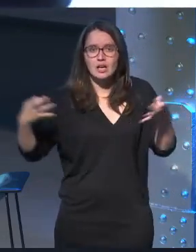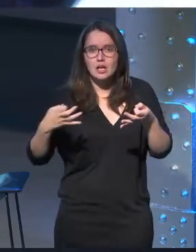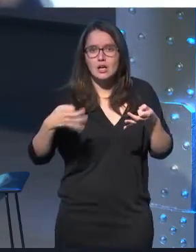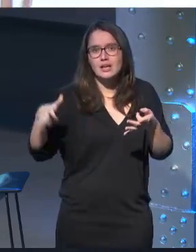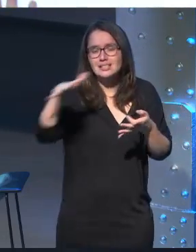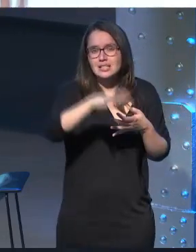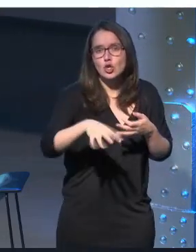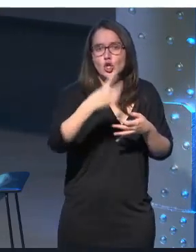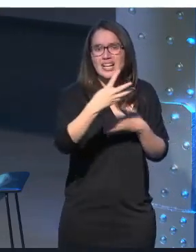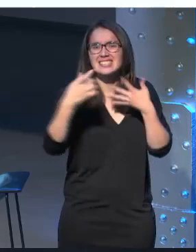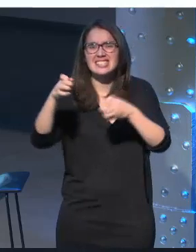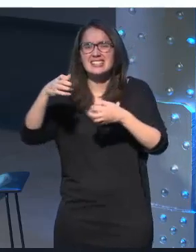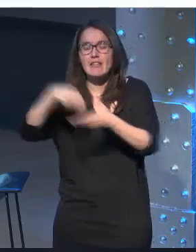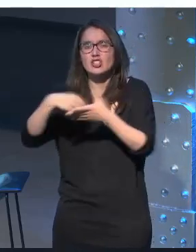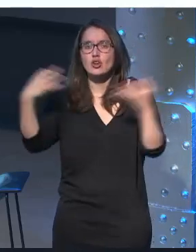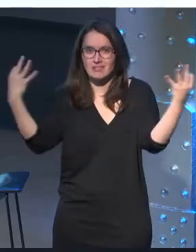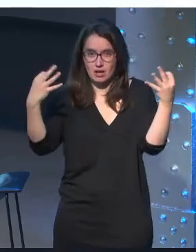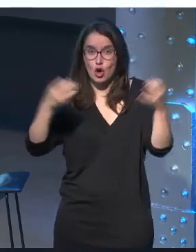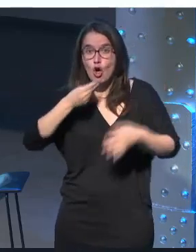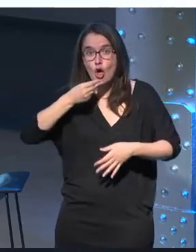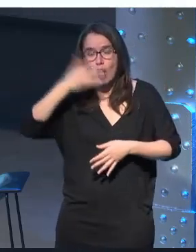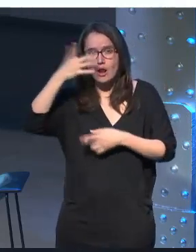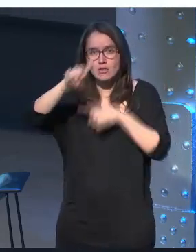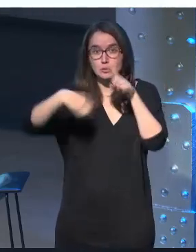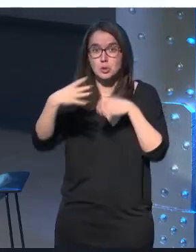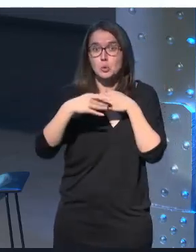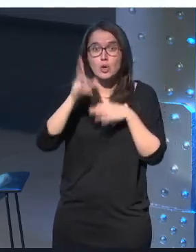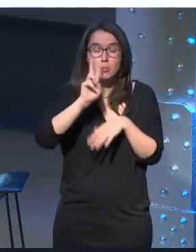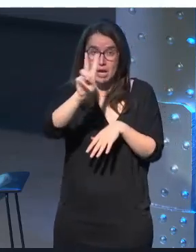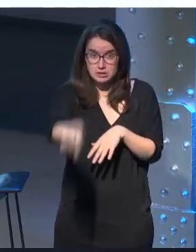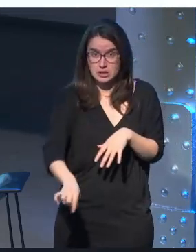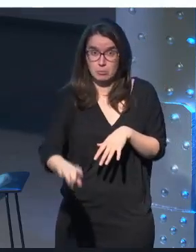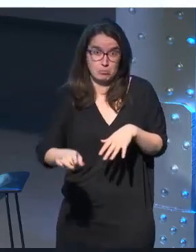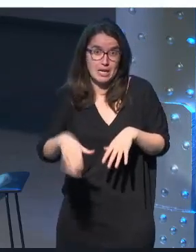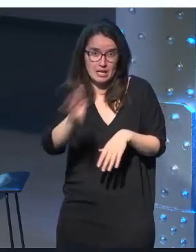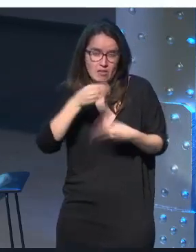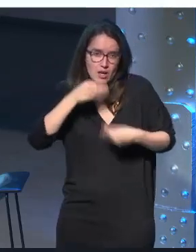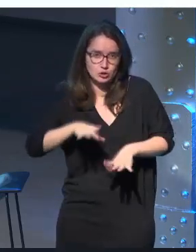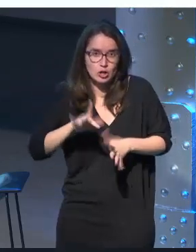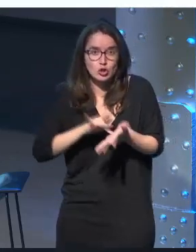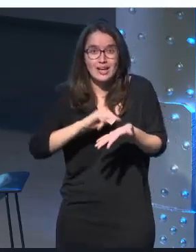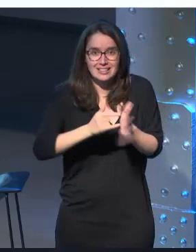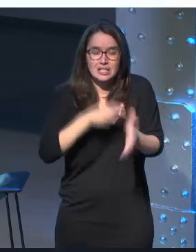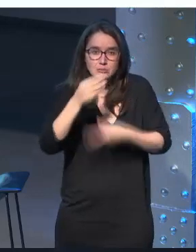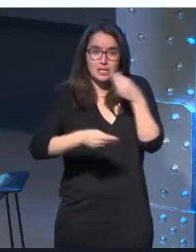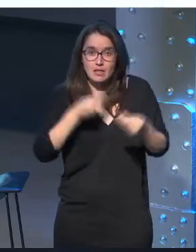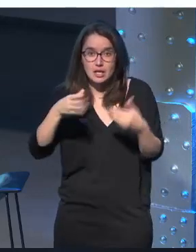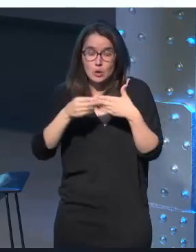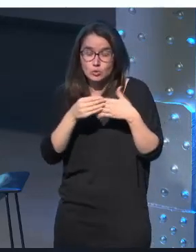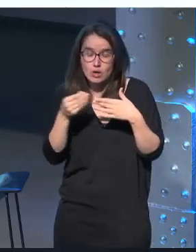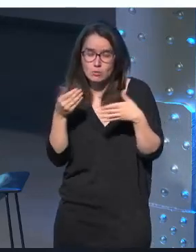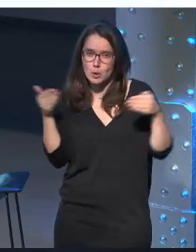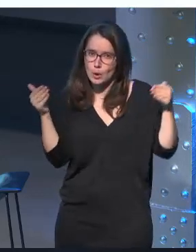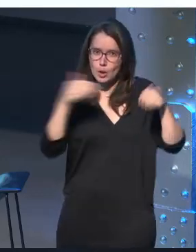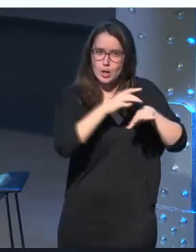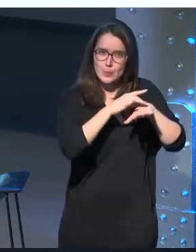hay en ese entorno 360 ojalá luego el usuario lo vea para entender la historia tenemos técnicas para hacer que el usuario lo vea hay